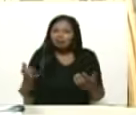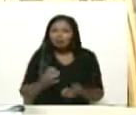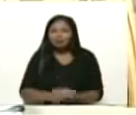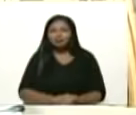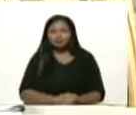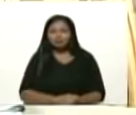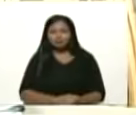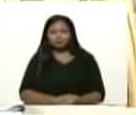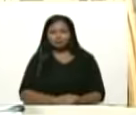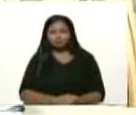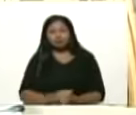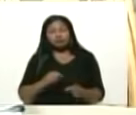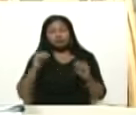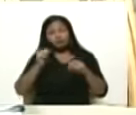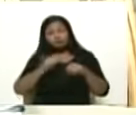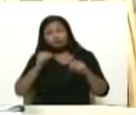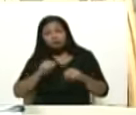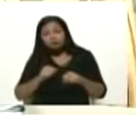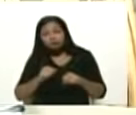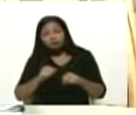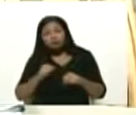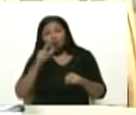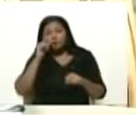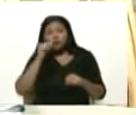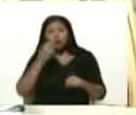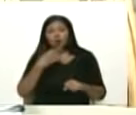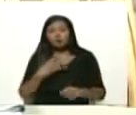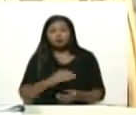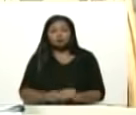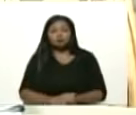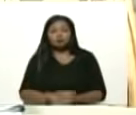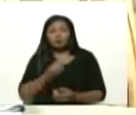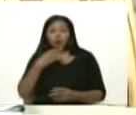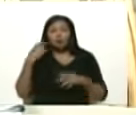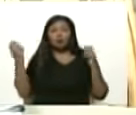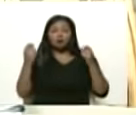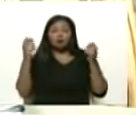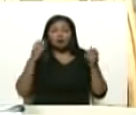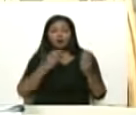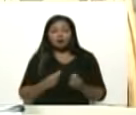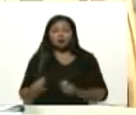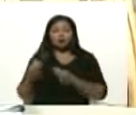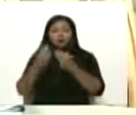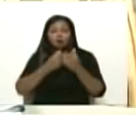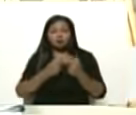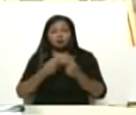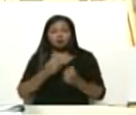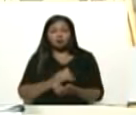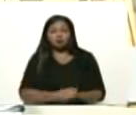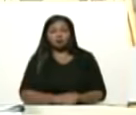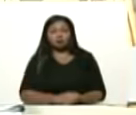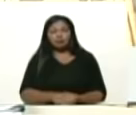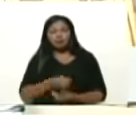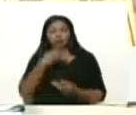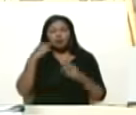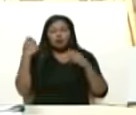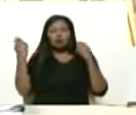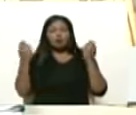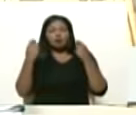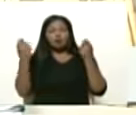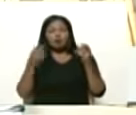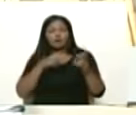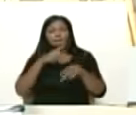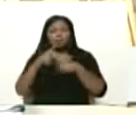pues si el chino bueno buena jornada económica buena jornada productiva